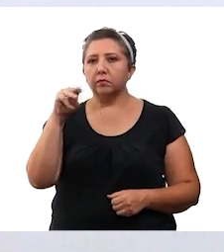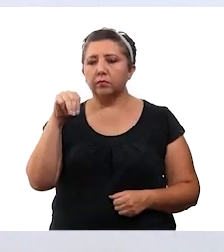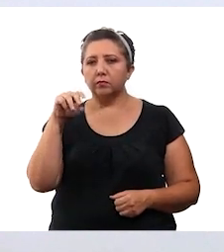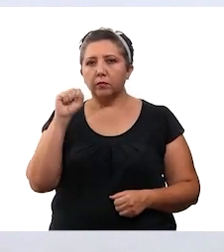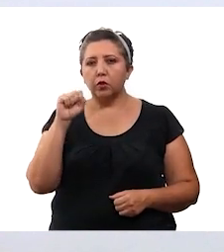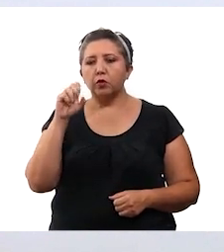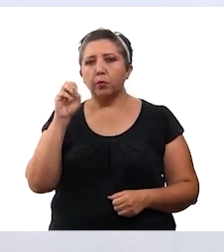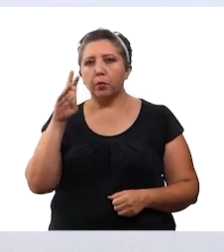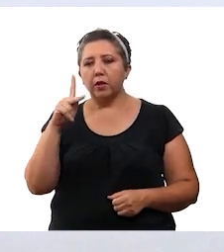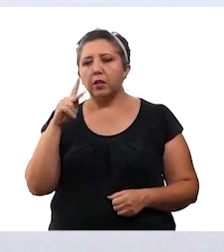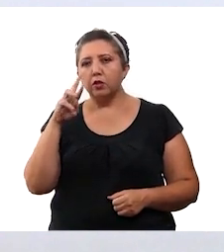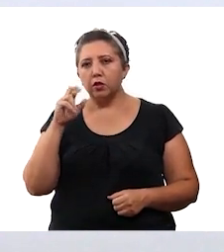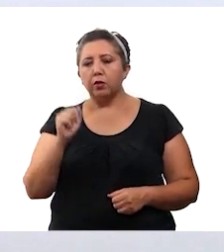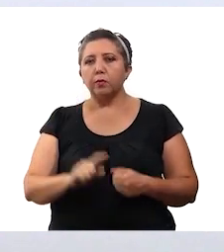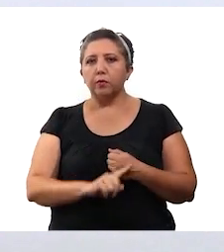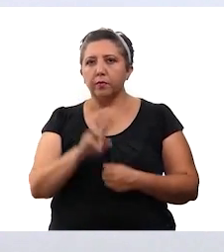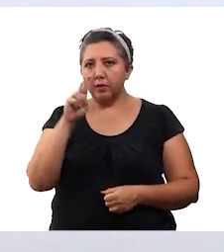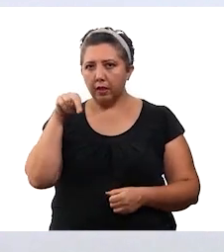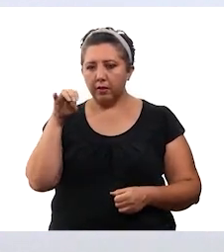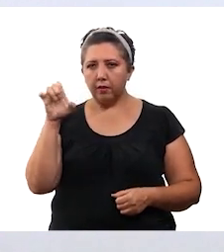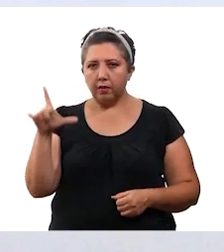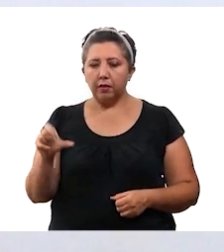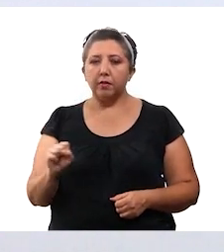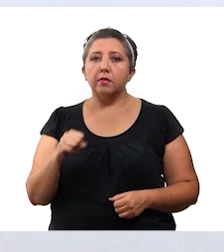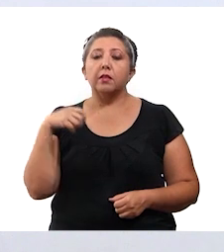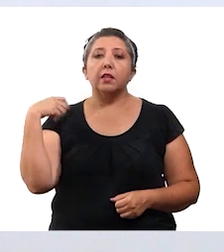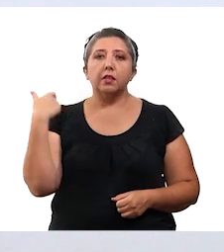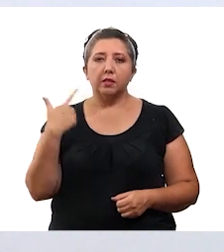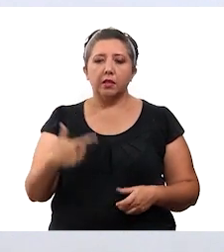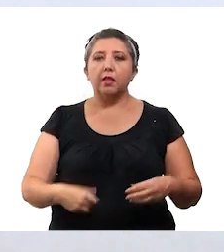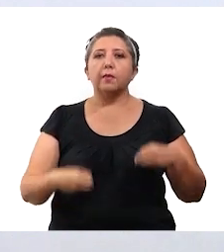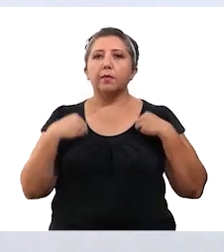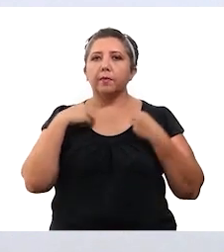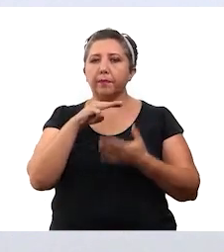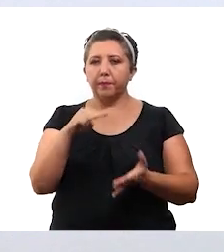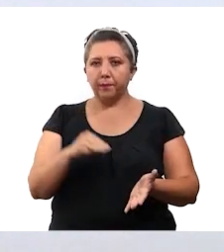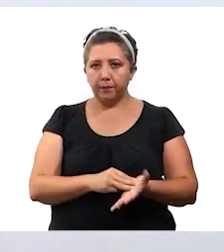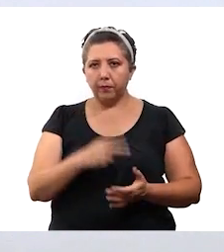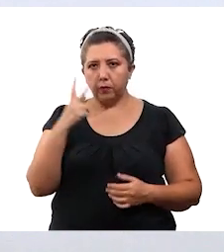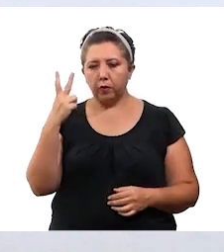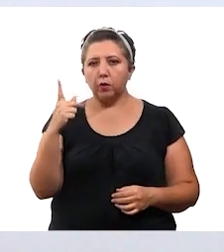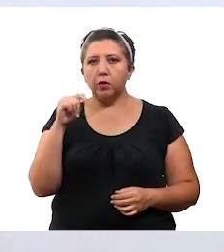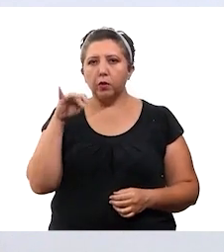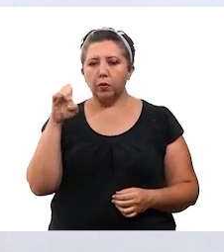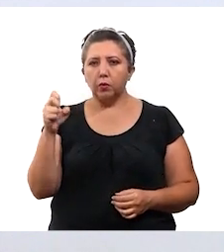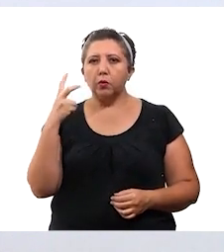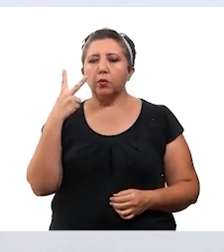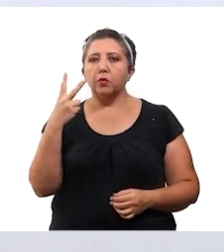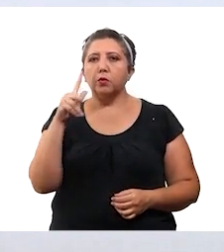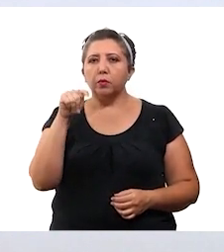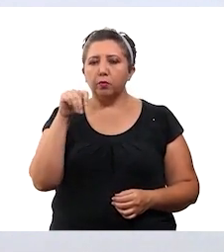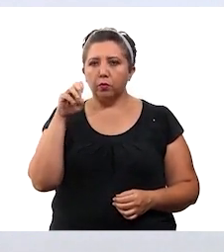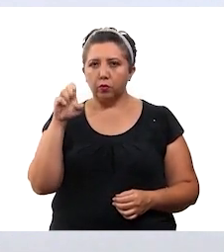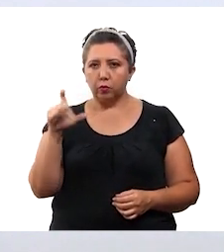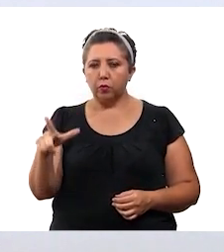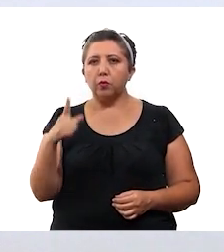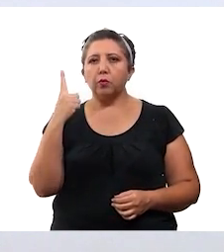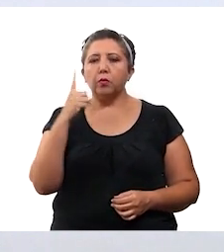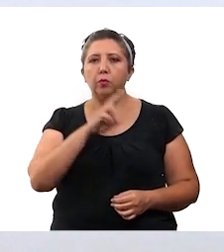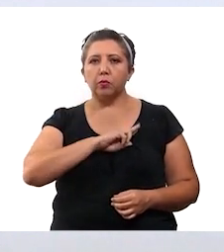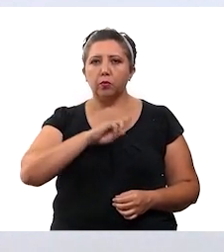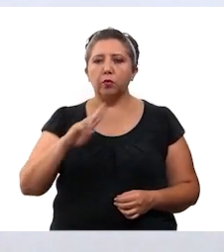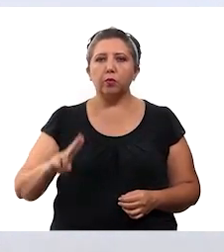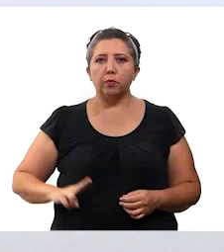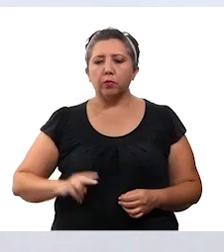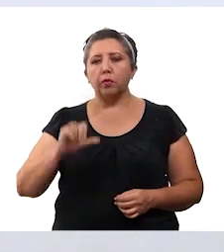inmunosupresión e insuficiencia renal crónica. 7 residían en Mérida, 2 en Ticul, 2 en Motul, 1